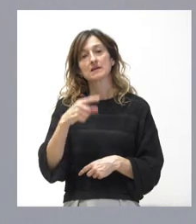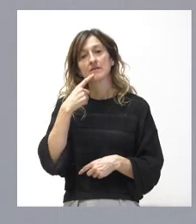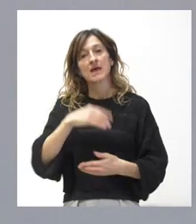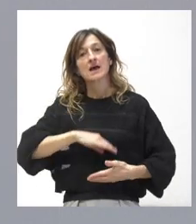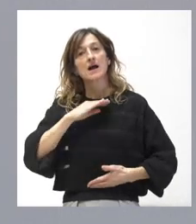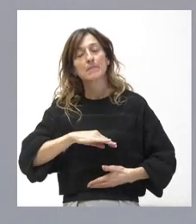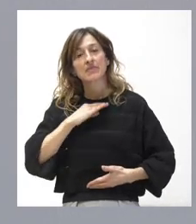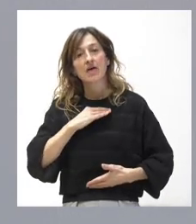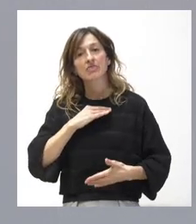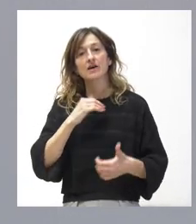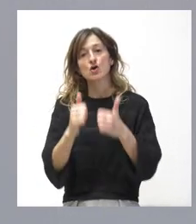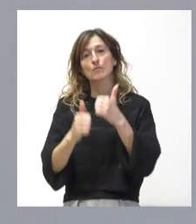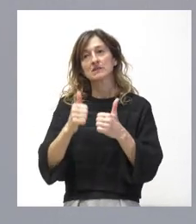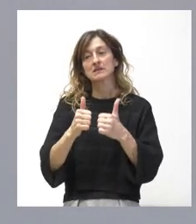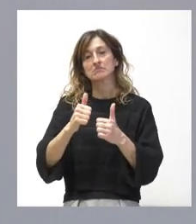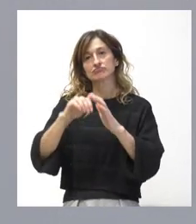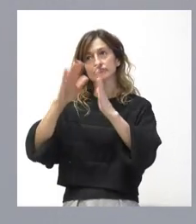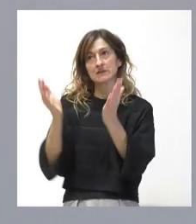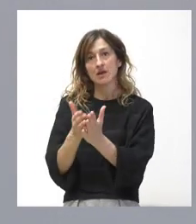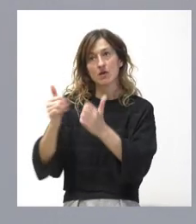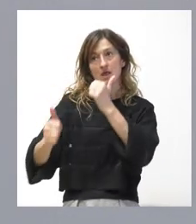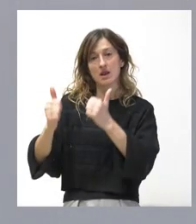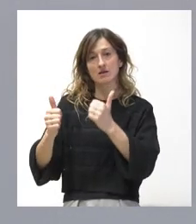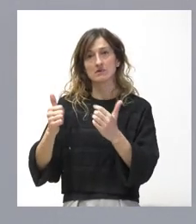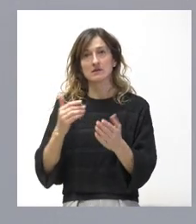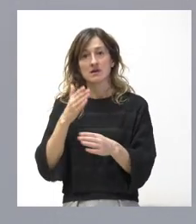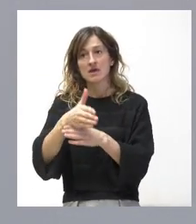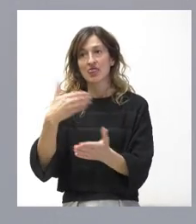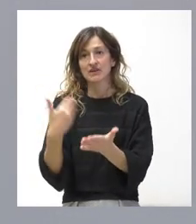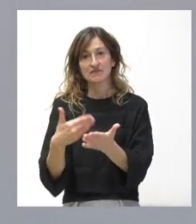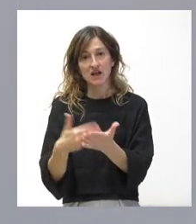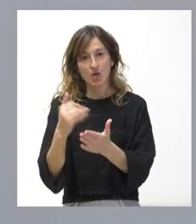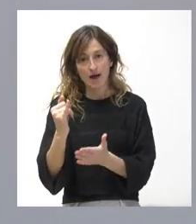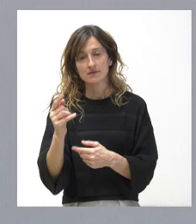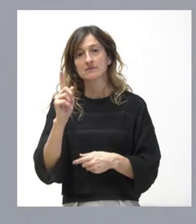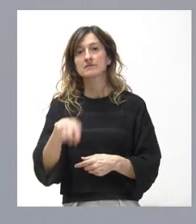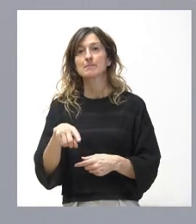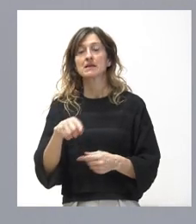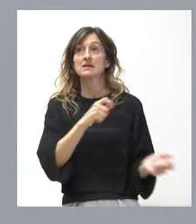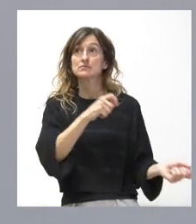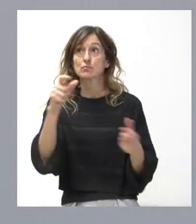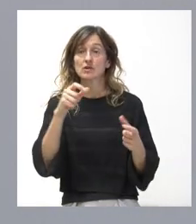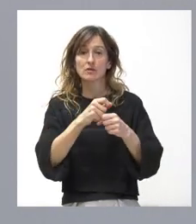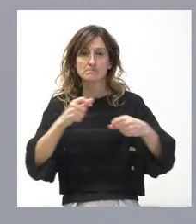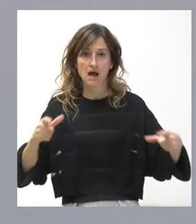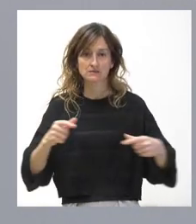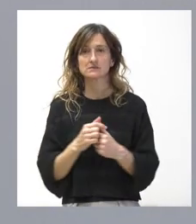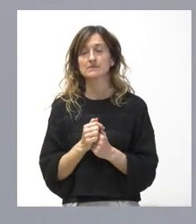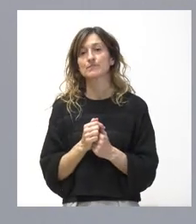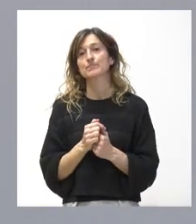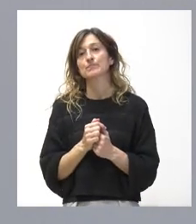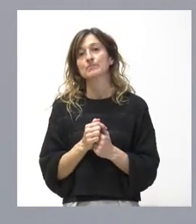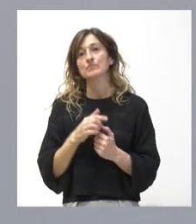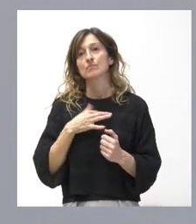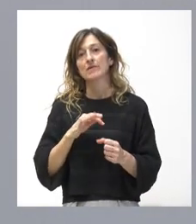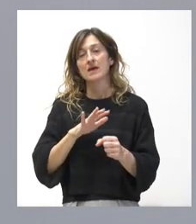de competir en los mercados internacionales, de tener presencia y certificaciones en estos mercados y de aumentar nuestras exportaciones, tanto a través del ámbito